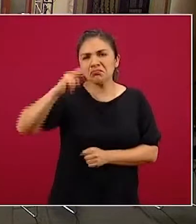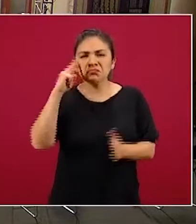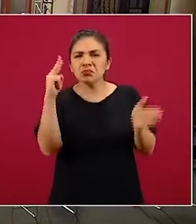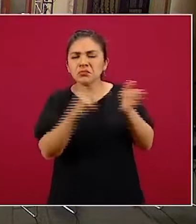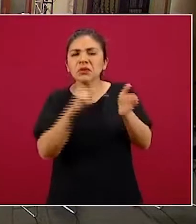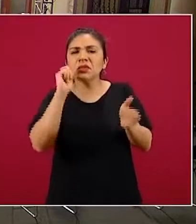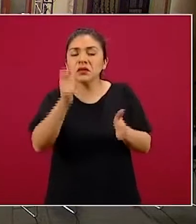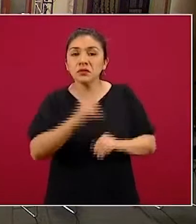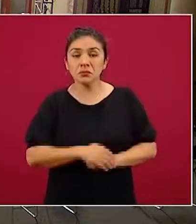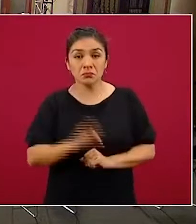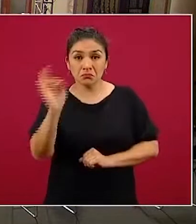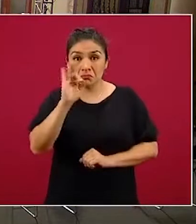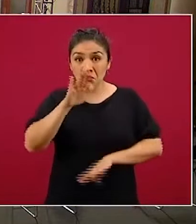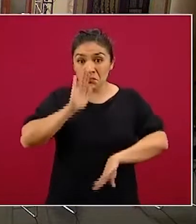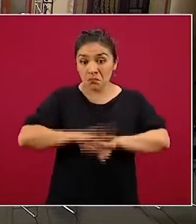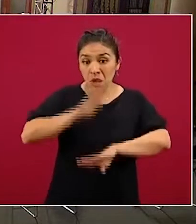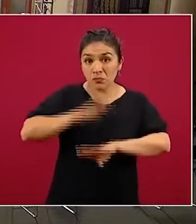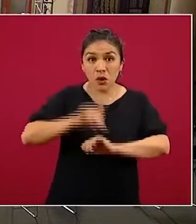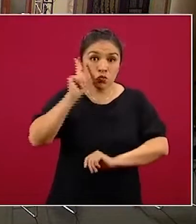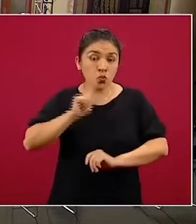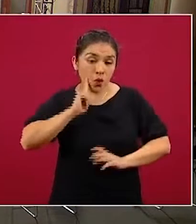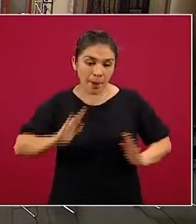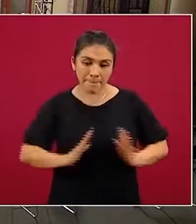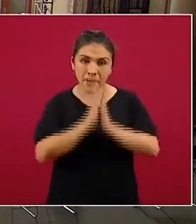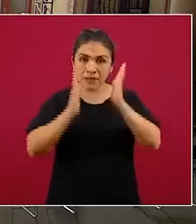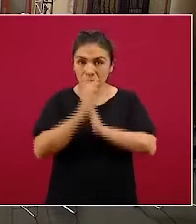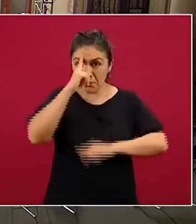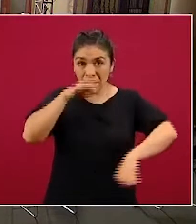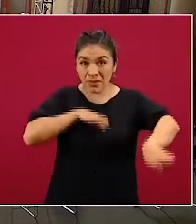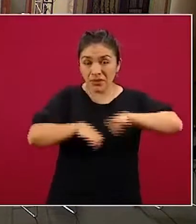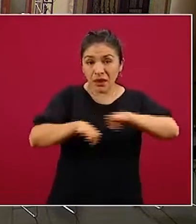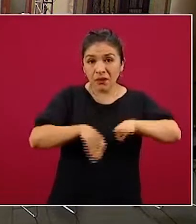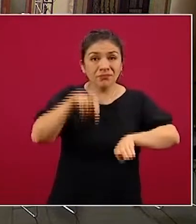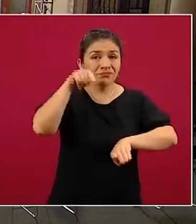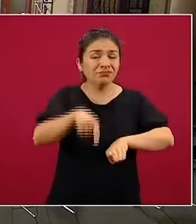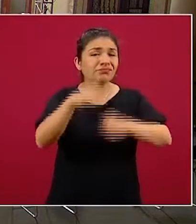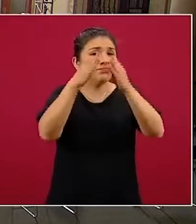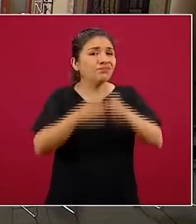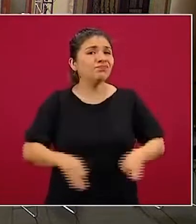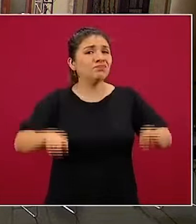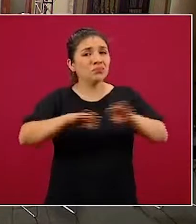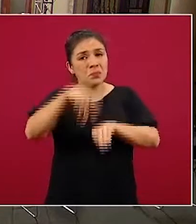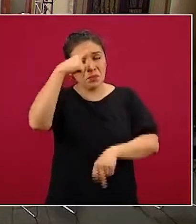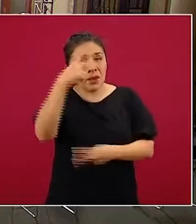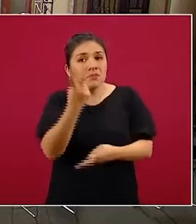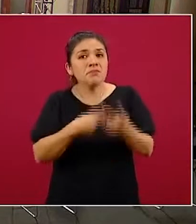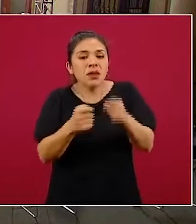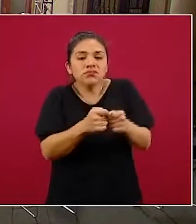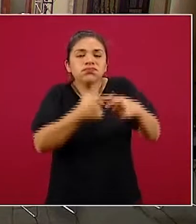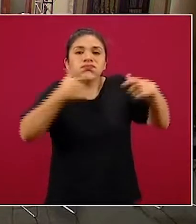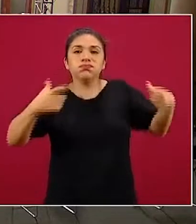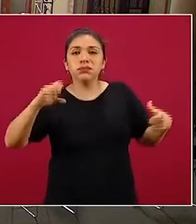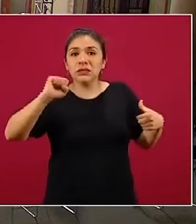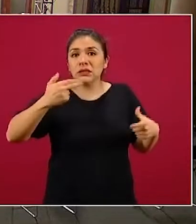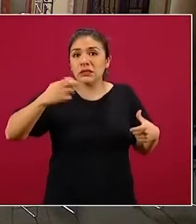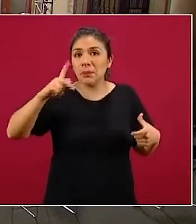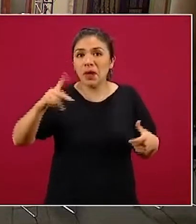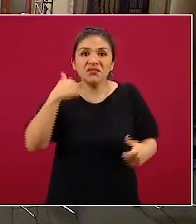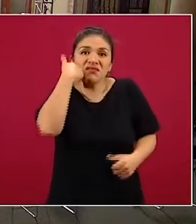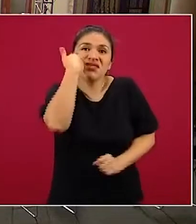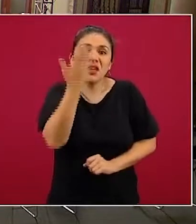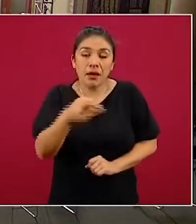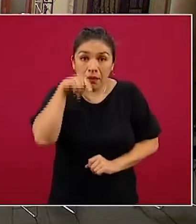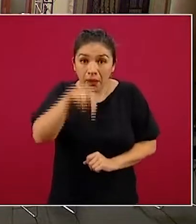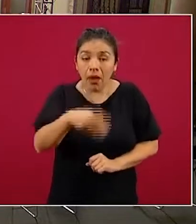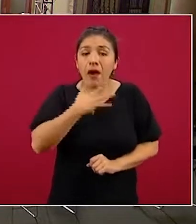incrementar la participación laboral de las mujeres es uno de los ejes de las estrategias de crecimiento de la Secretaría de Hacienda, este entra